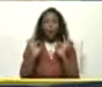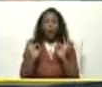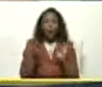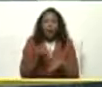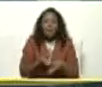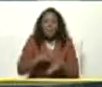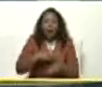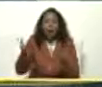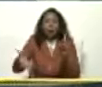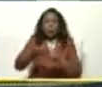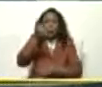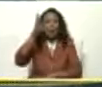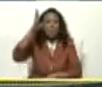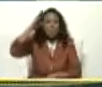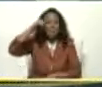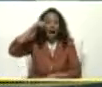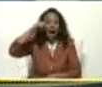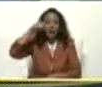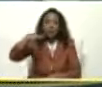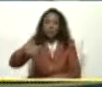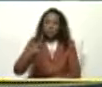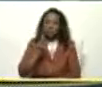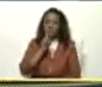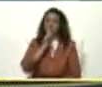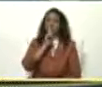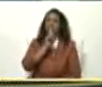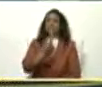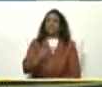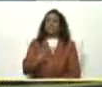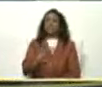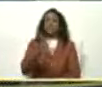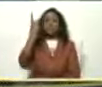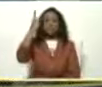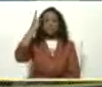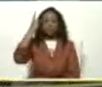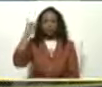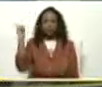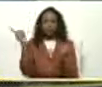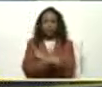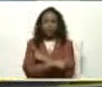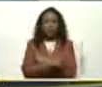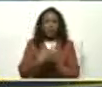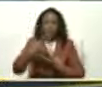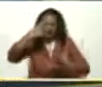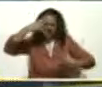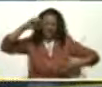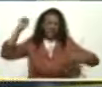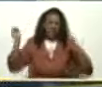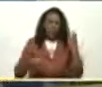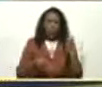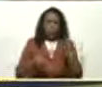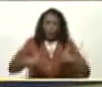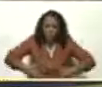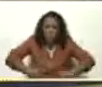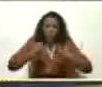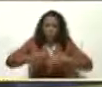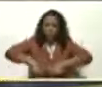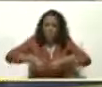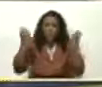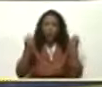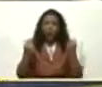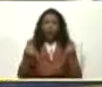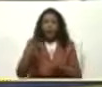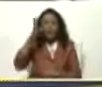lo peor Que encontramos O sea La gente se transforma Por eso es tan importante La psicología En los baños La gente se transforma Como en un monstruo Y los destruyen